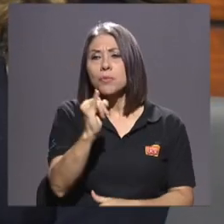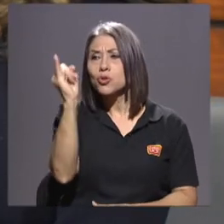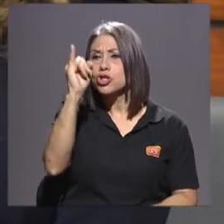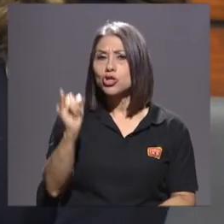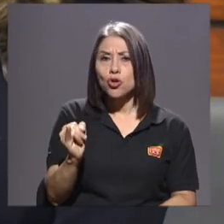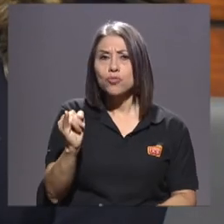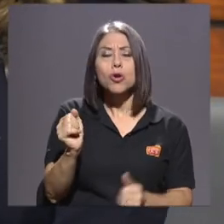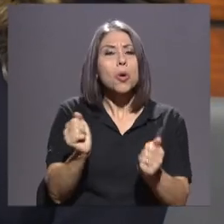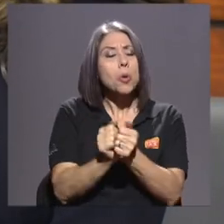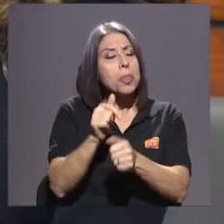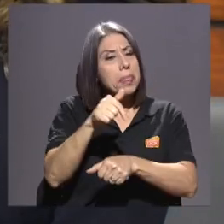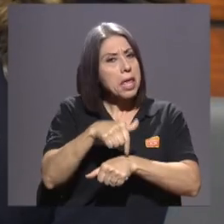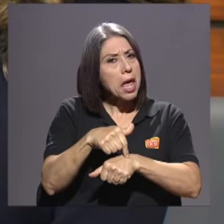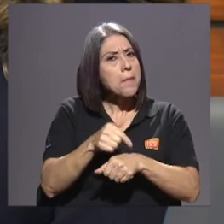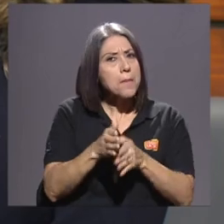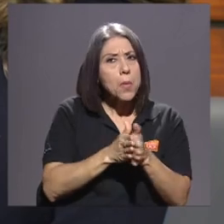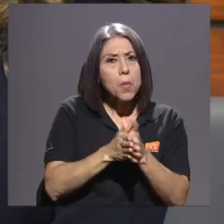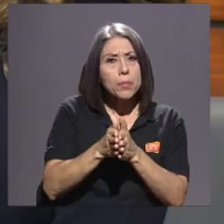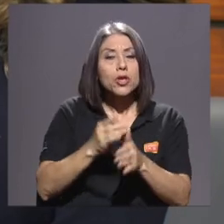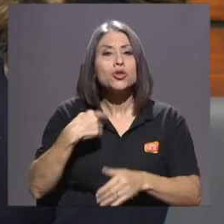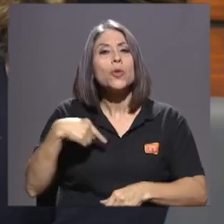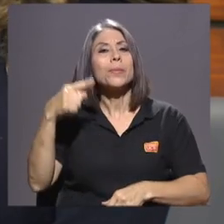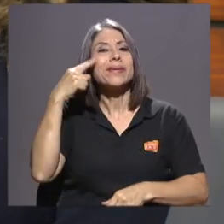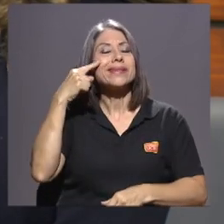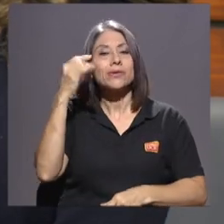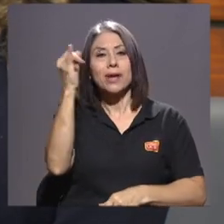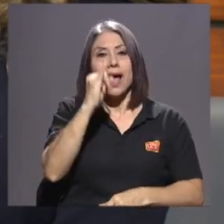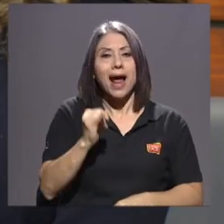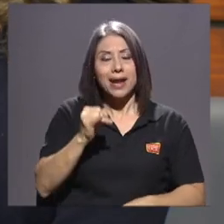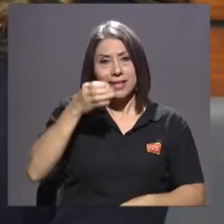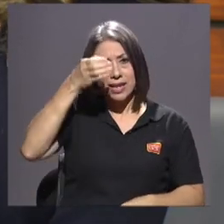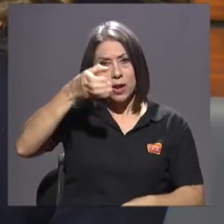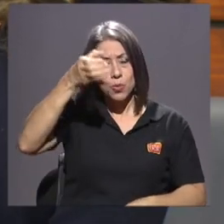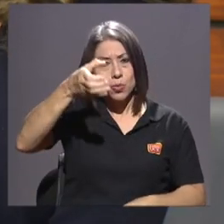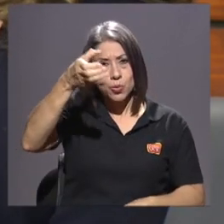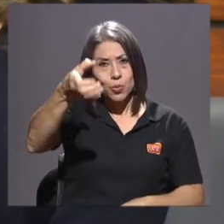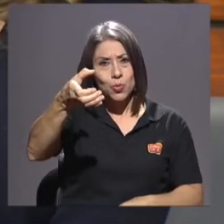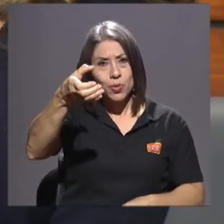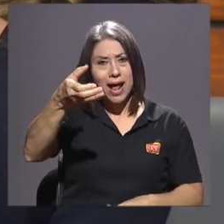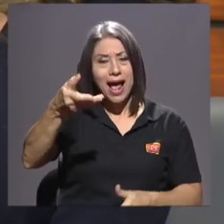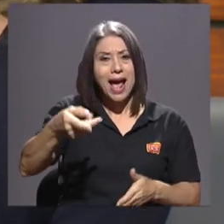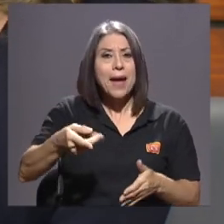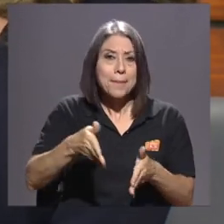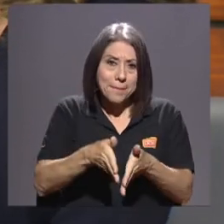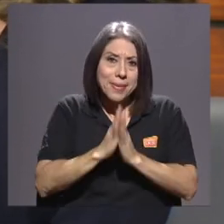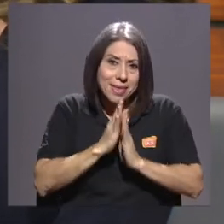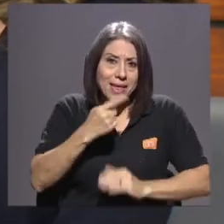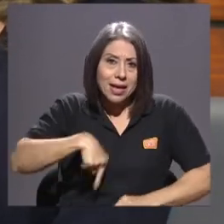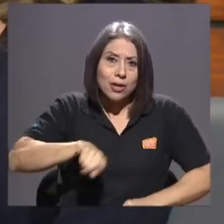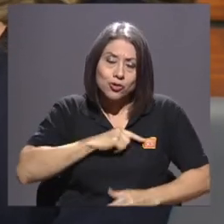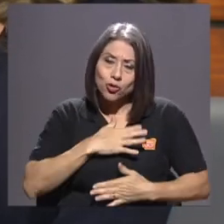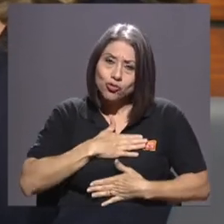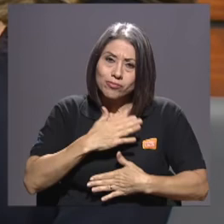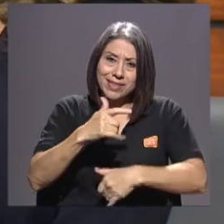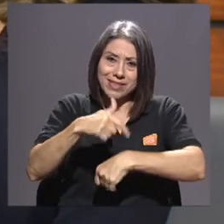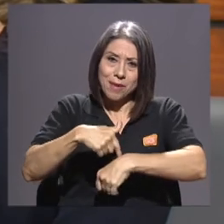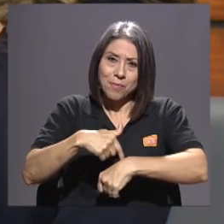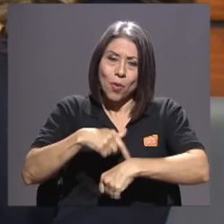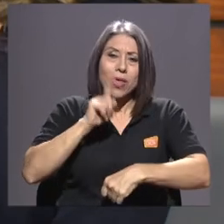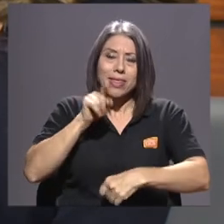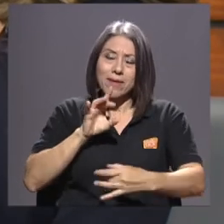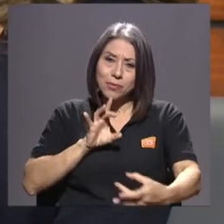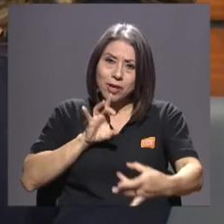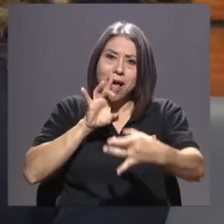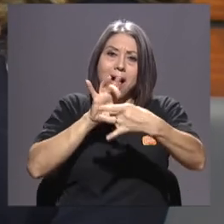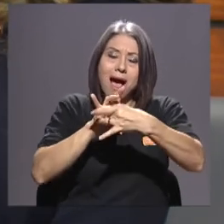el tiempo. Yo pienso que muchas veces el arte y la cultura piden de nosotros un poco de tiempo. Entonces, que nos conectemos con ella, que